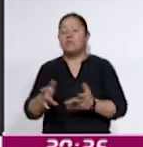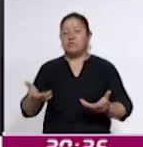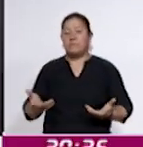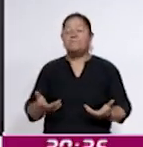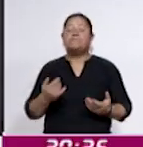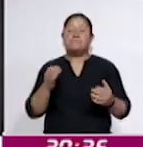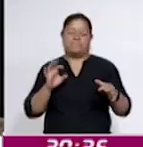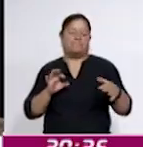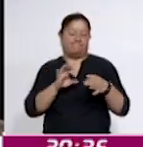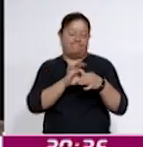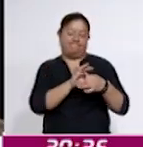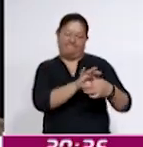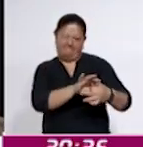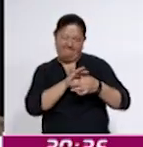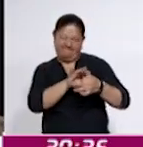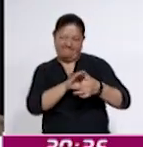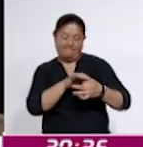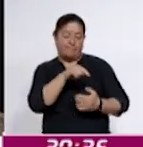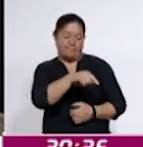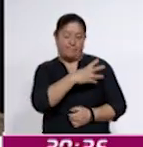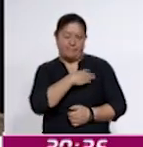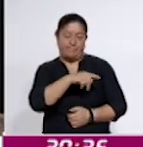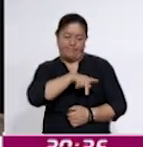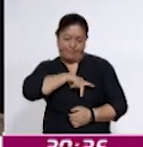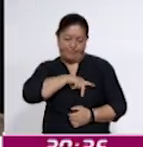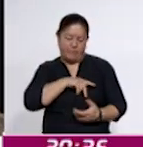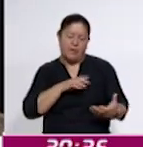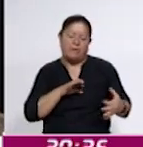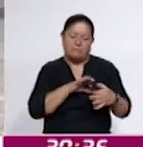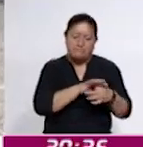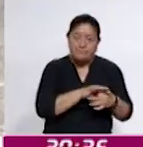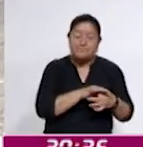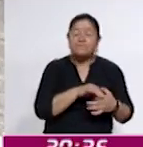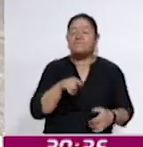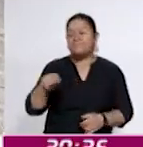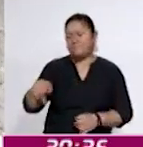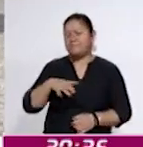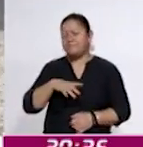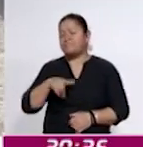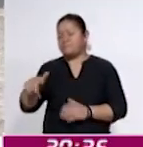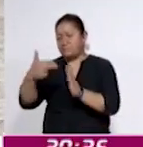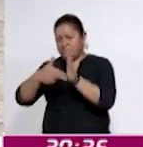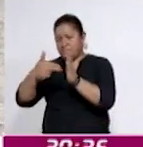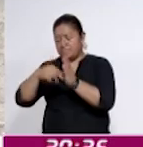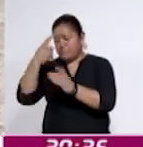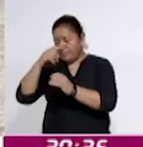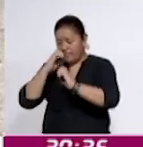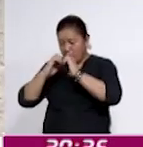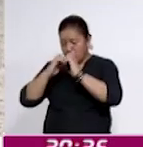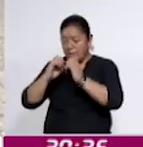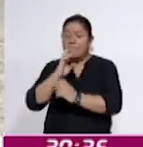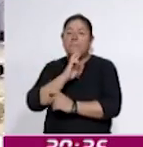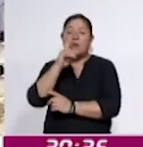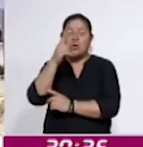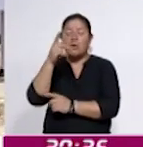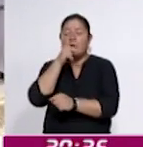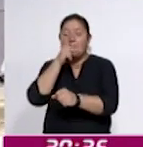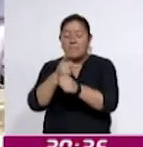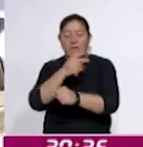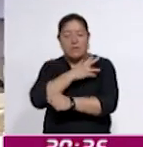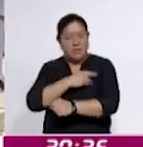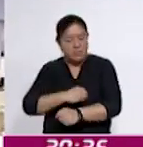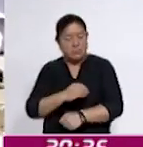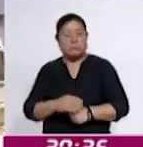ello, diferentes instancias en el estado ofrecen talleres especializados para mejorar la comunicación entre padres e hijos,